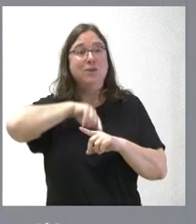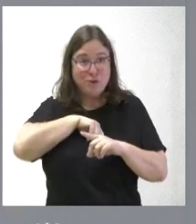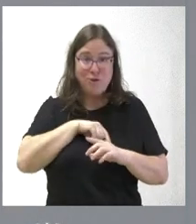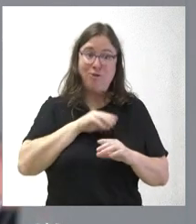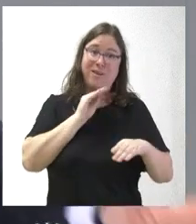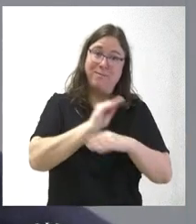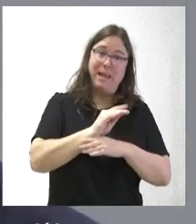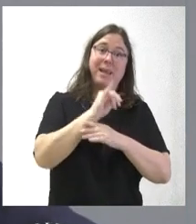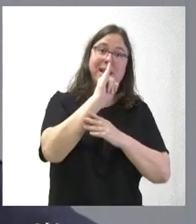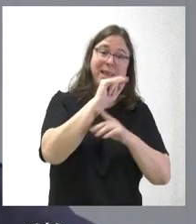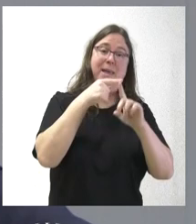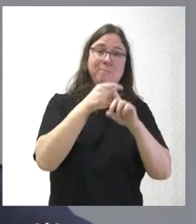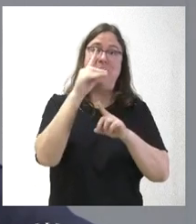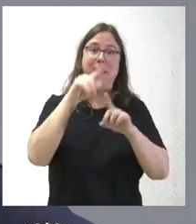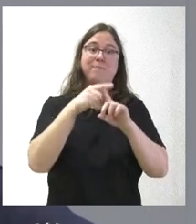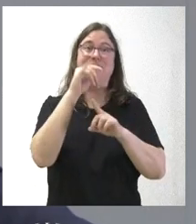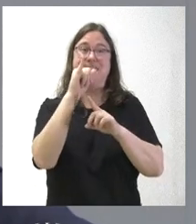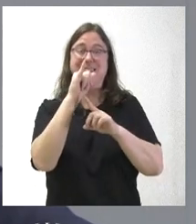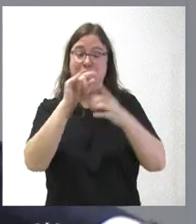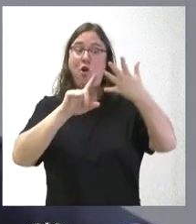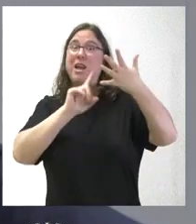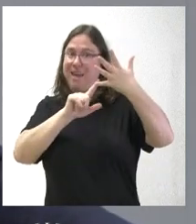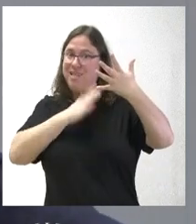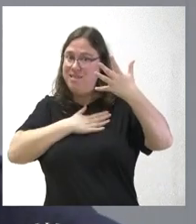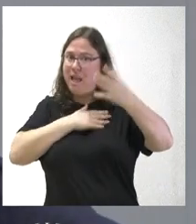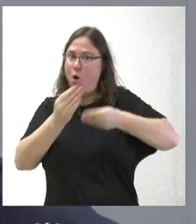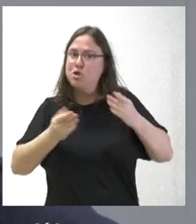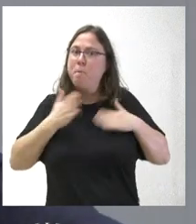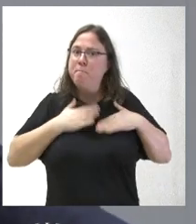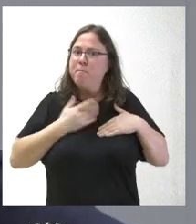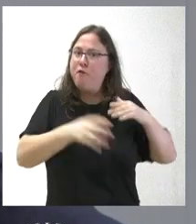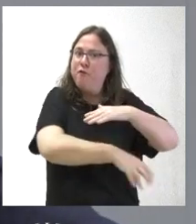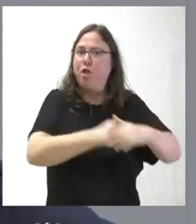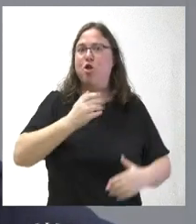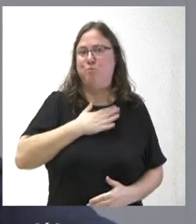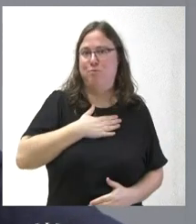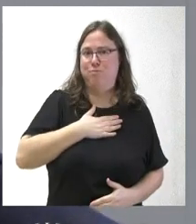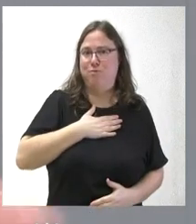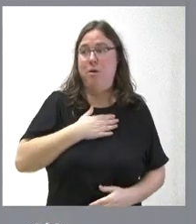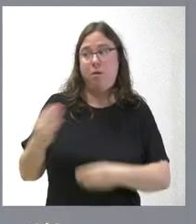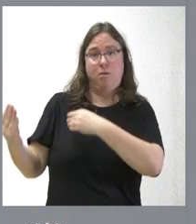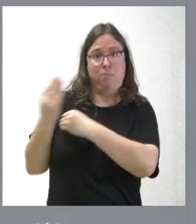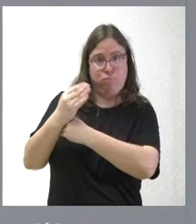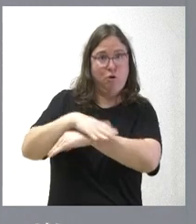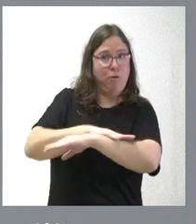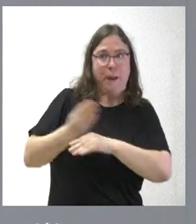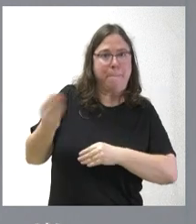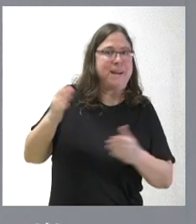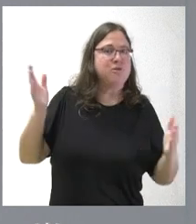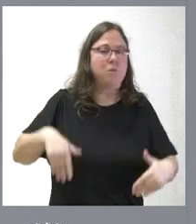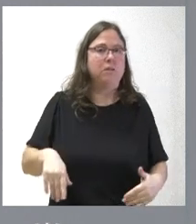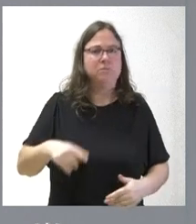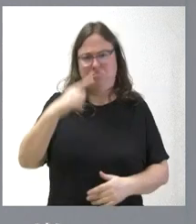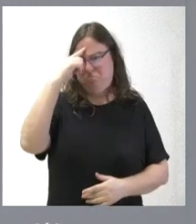Masí y situarnos como quinta comunidad autónoma en materia de Imas de Masí lo hemos hecho con nuestros propios fondos sin contar con esta aportación económica extra. Es que no veo el motivo